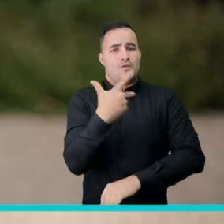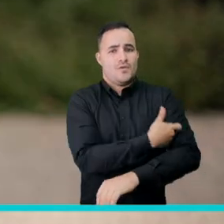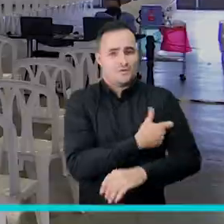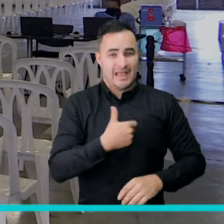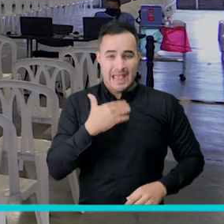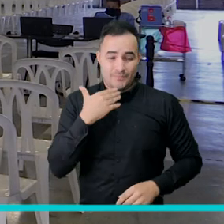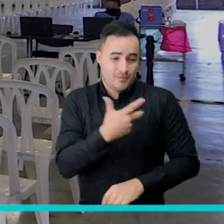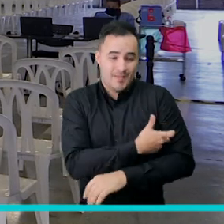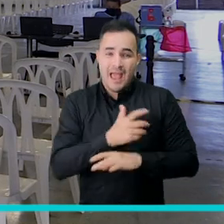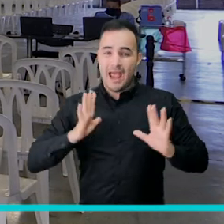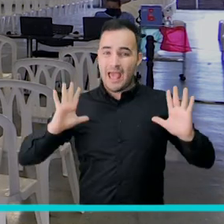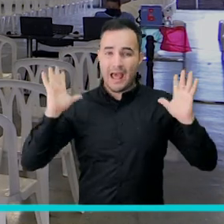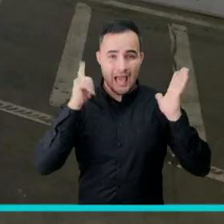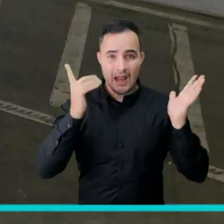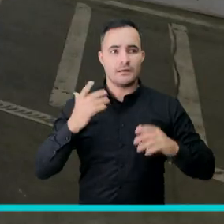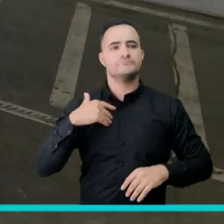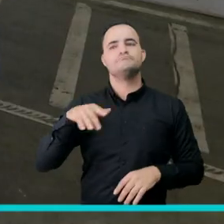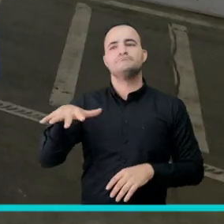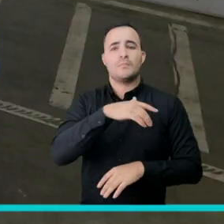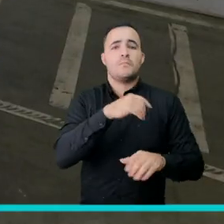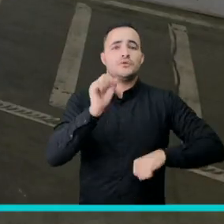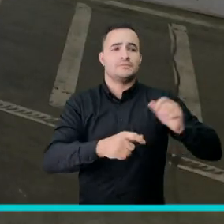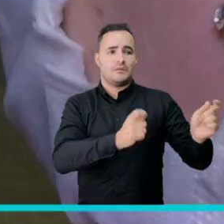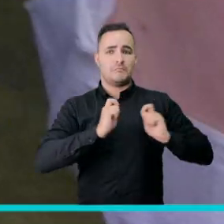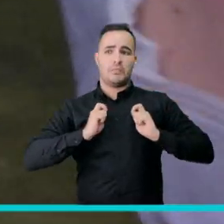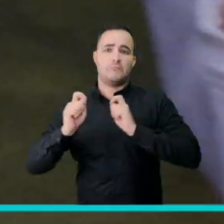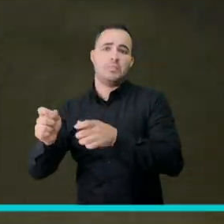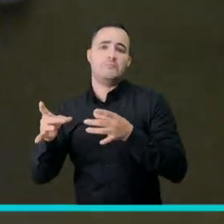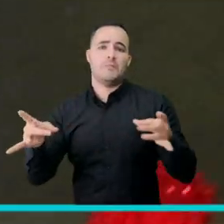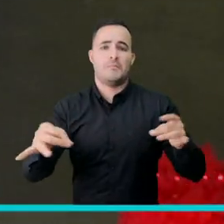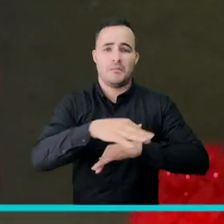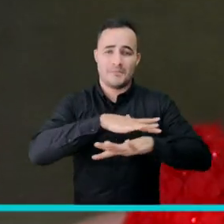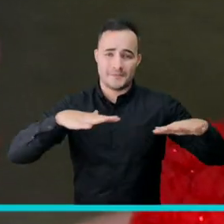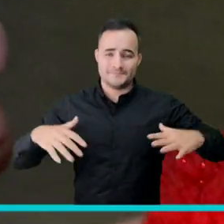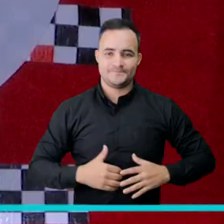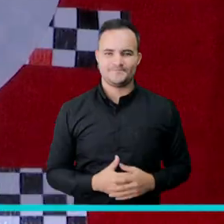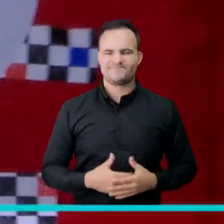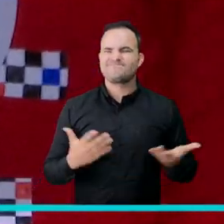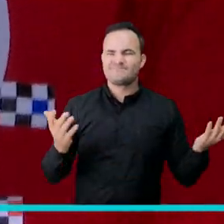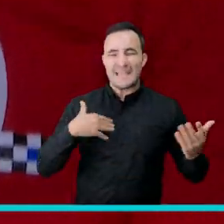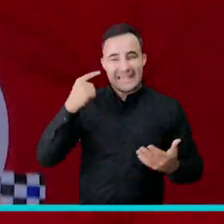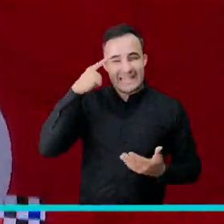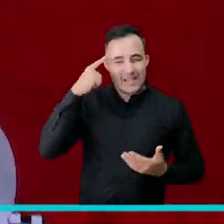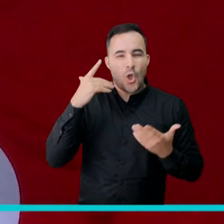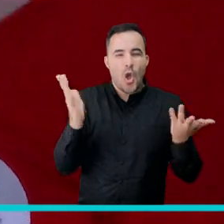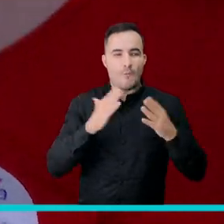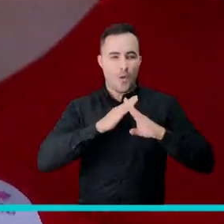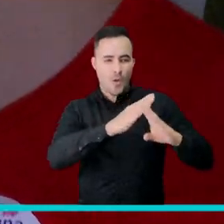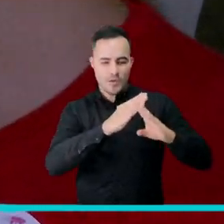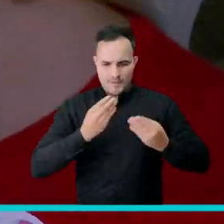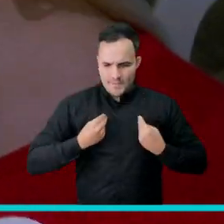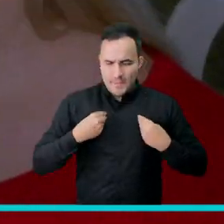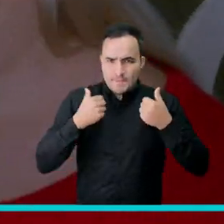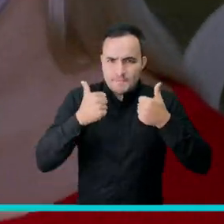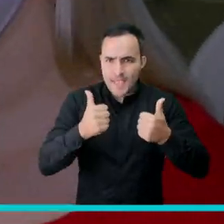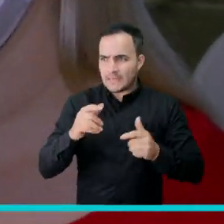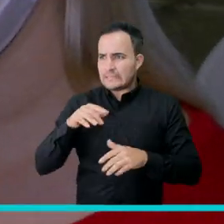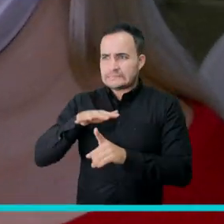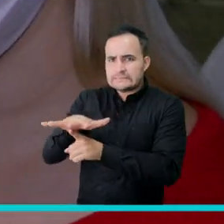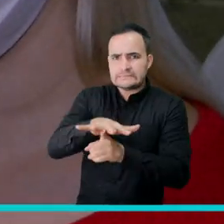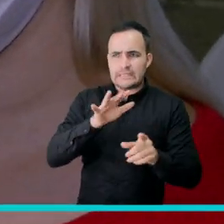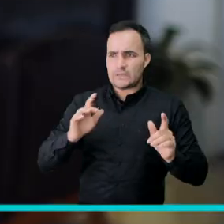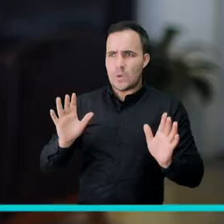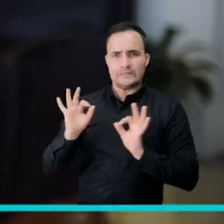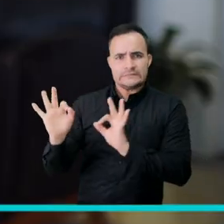estoy siendo un foco de infección constante en la comunidad. Esta es la mejor forma de salvar vidas y de apoyar la